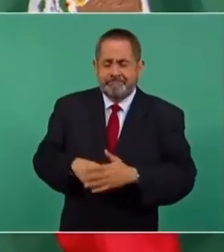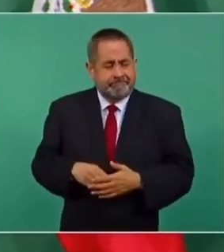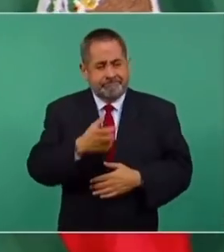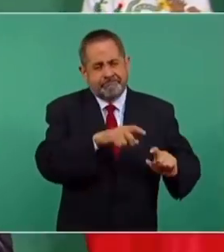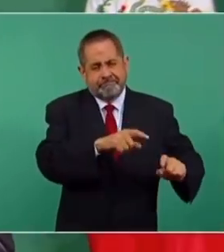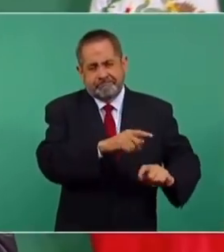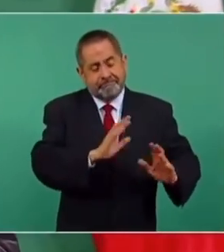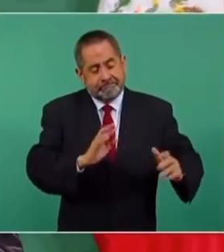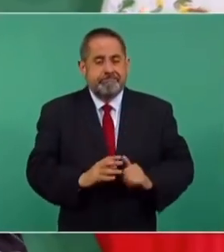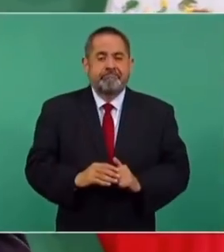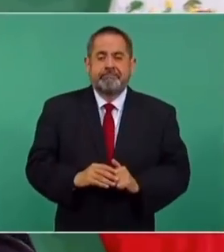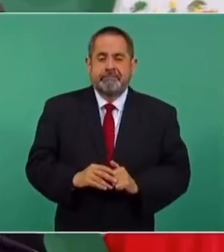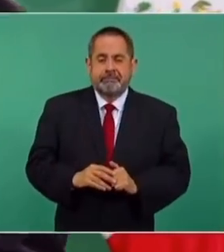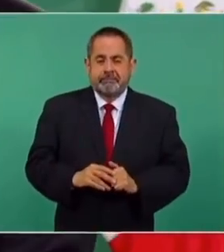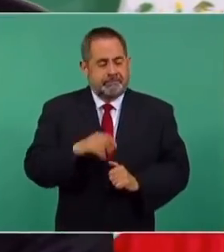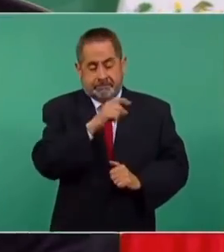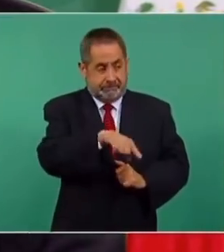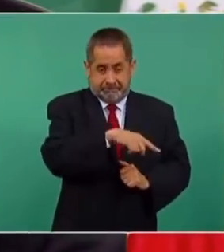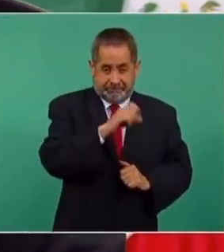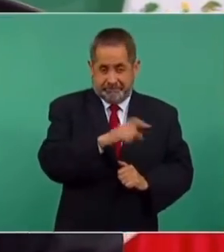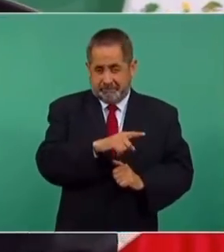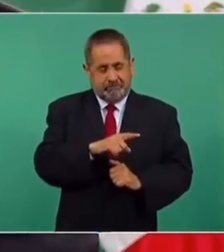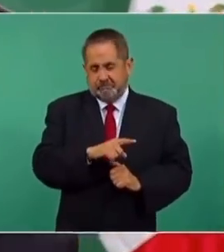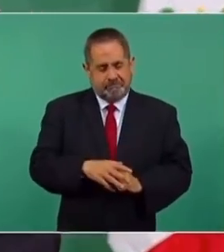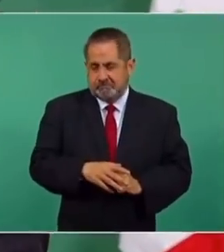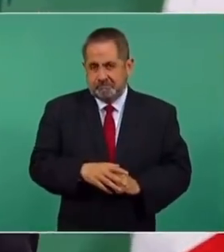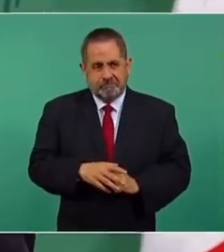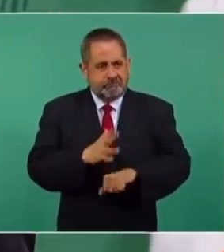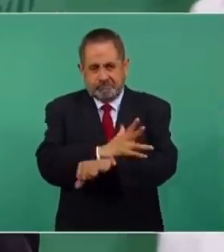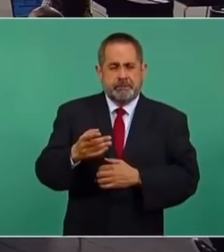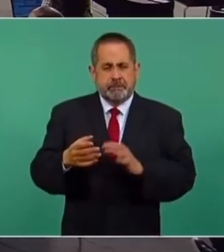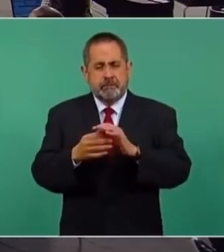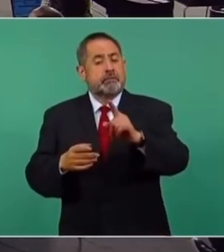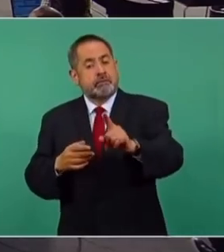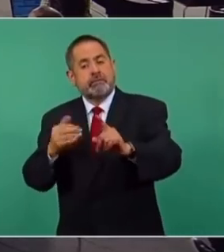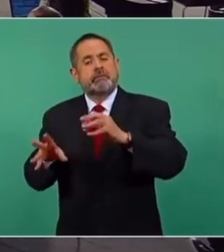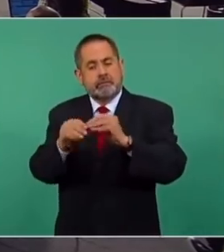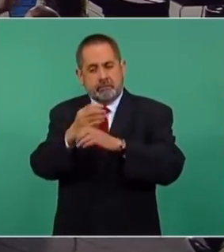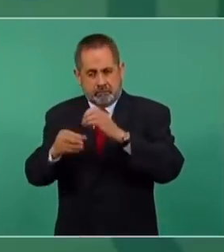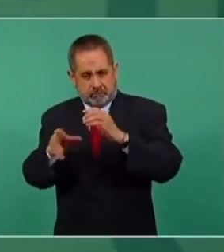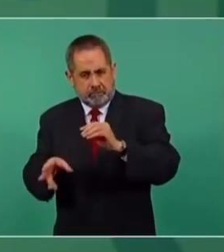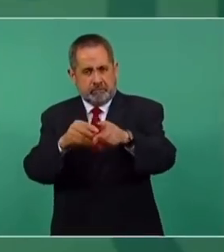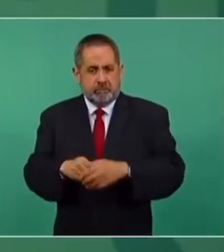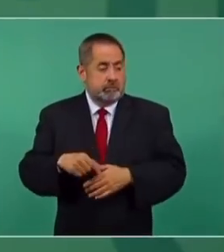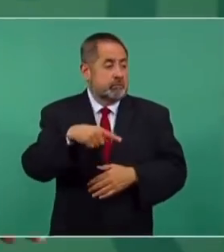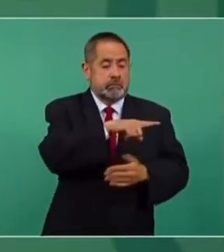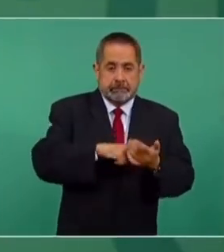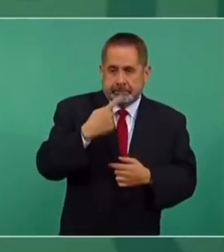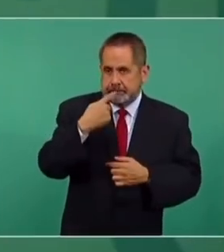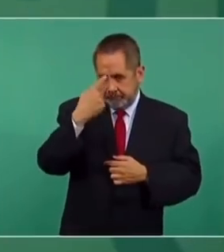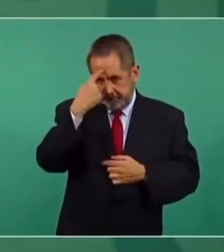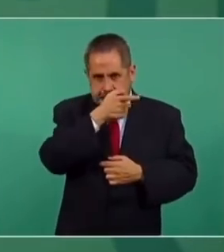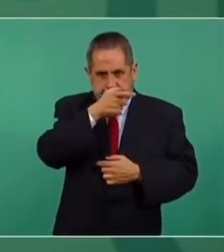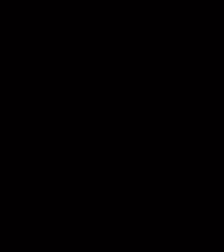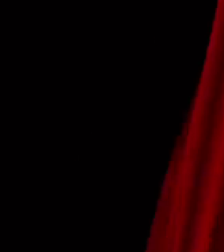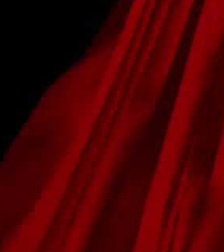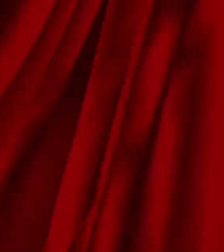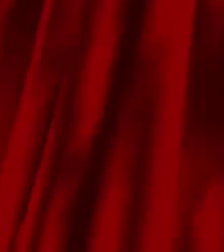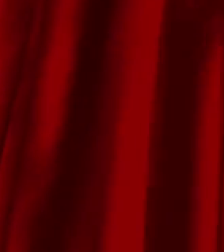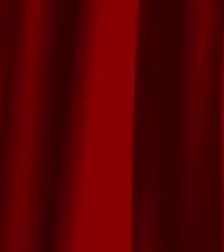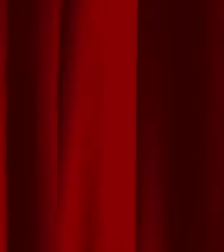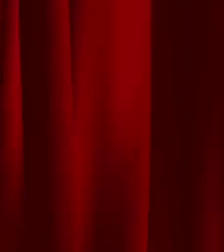Así son los conservadores. Son de muy mala fe, de malas entrañas. Además, otra cosa. Les gustan mucho los billullos. Pero ya.